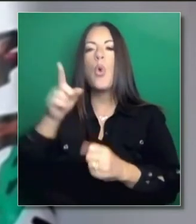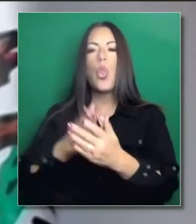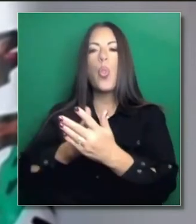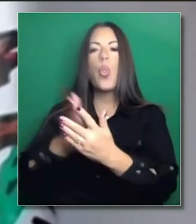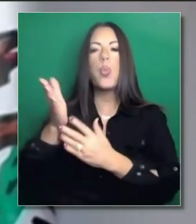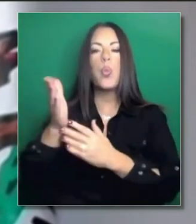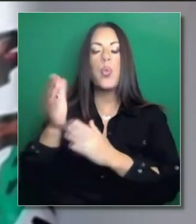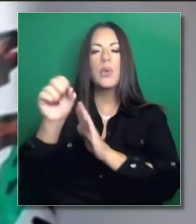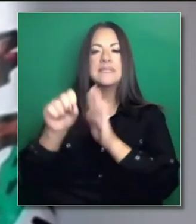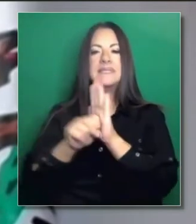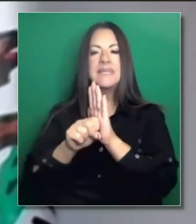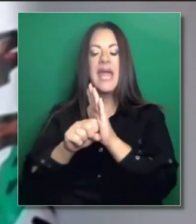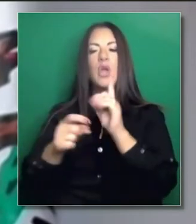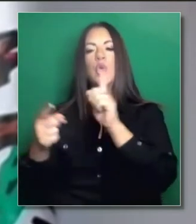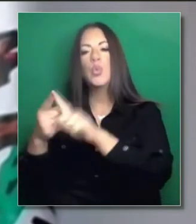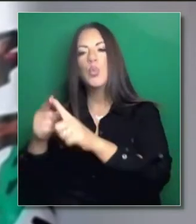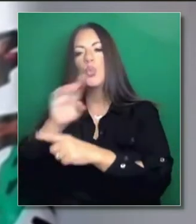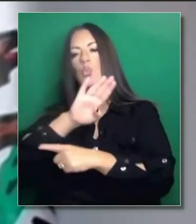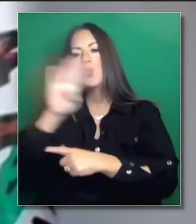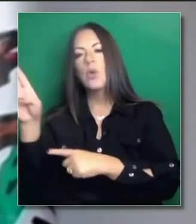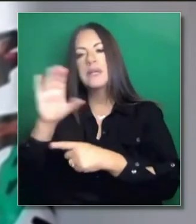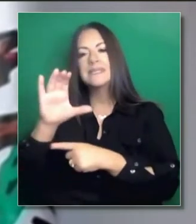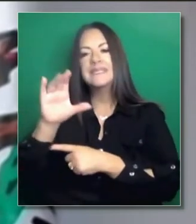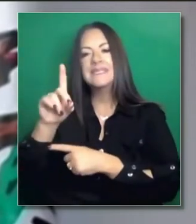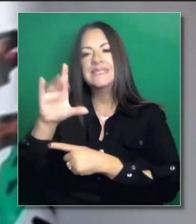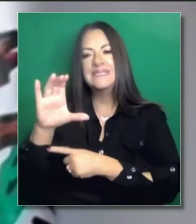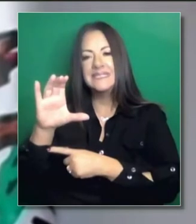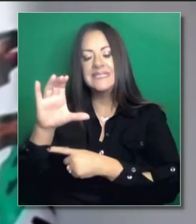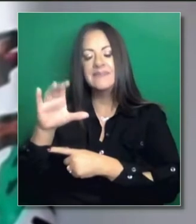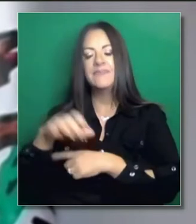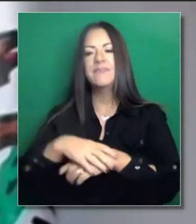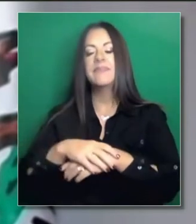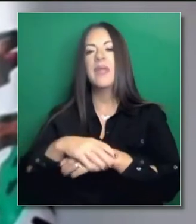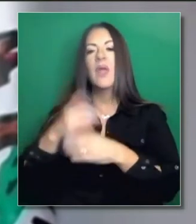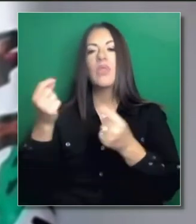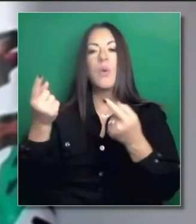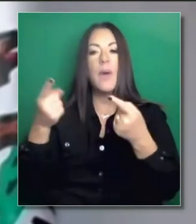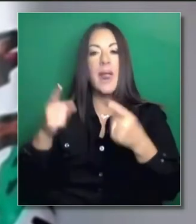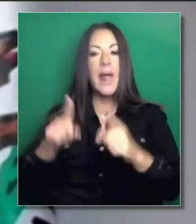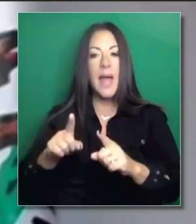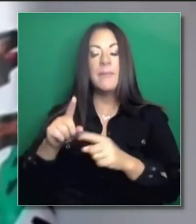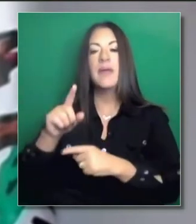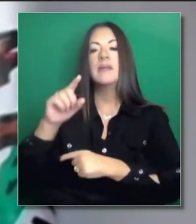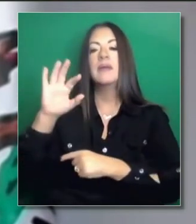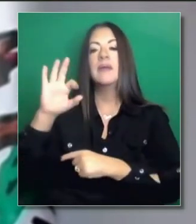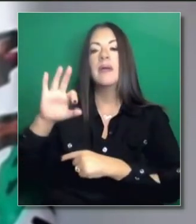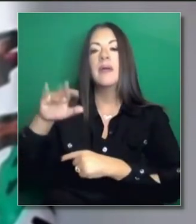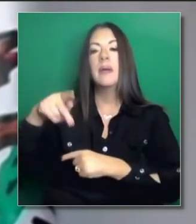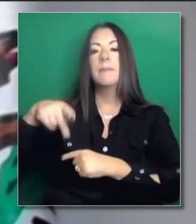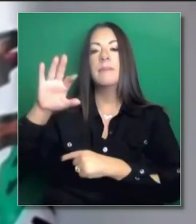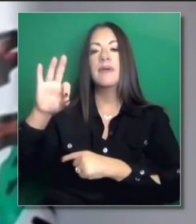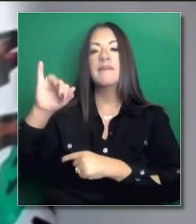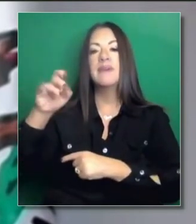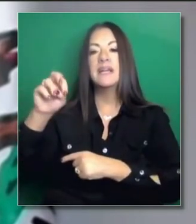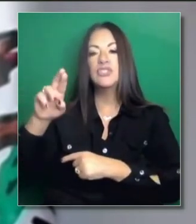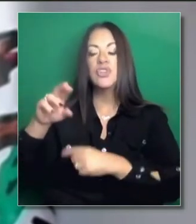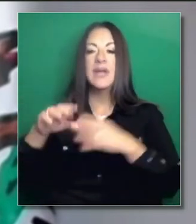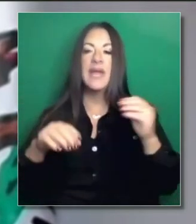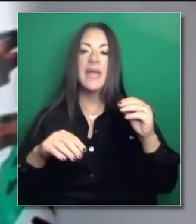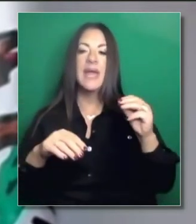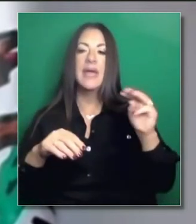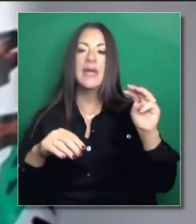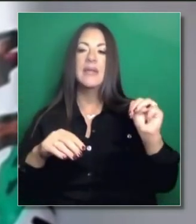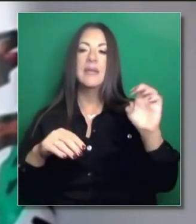la vacuna directamente al estado mediante el centro de control de enfermedades. El próximo paso es que Pfizer